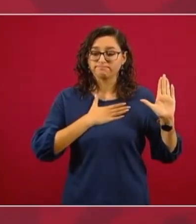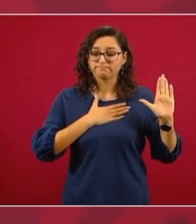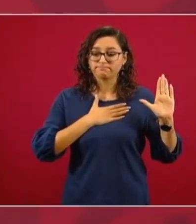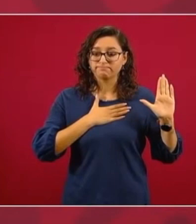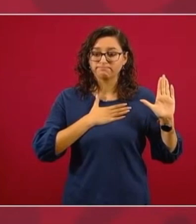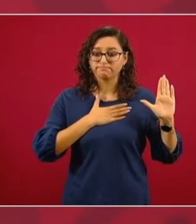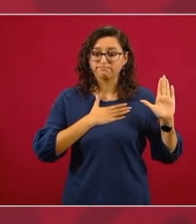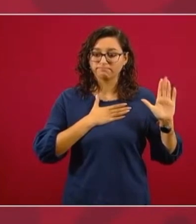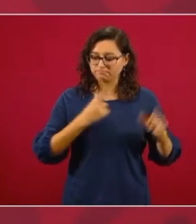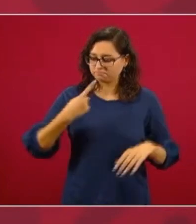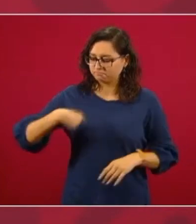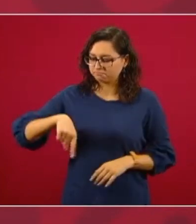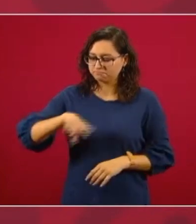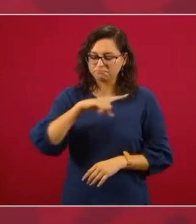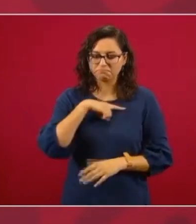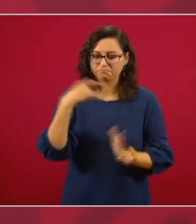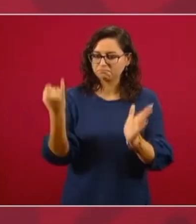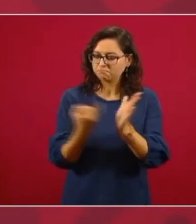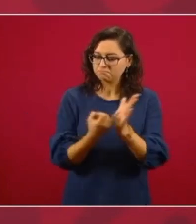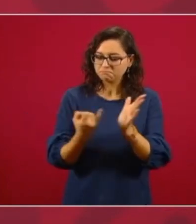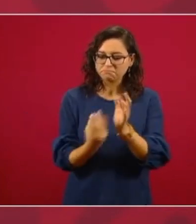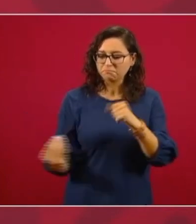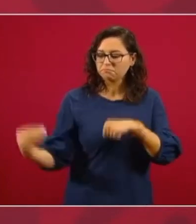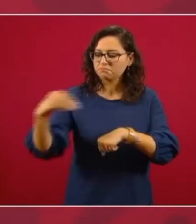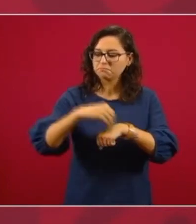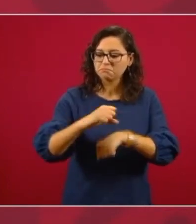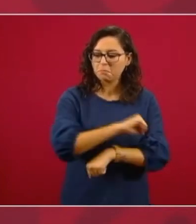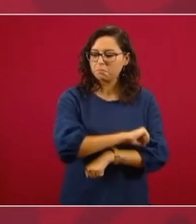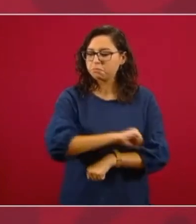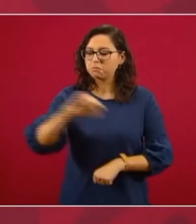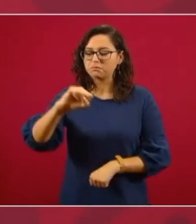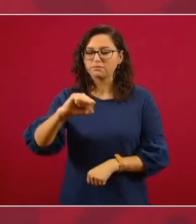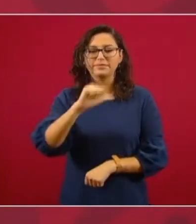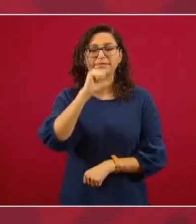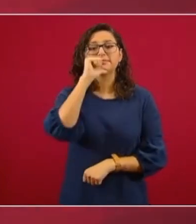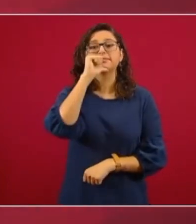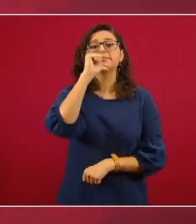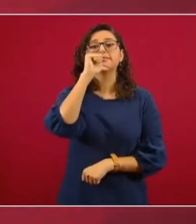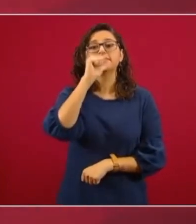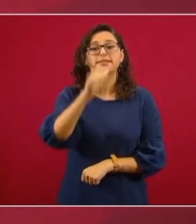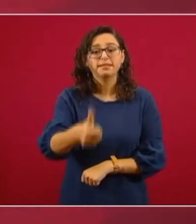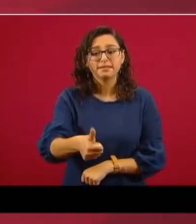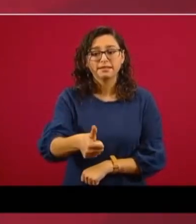áreas como salud, seguridad y educación. Antes